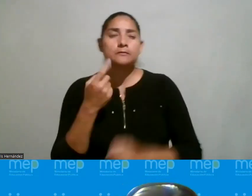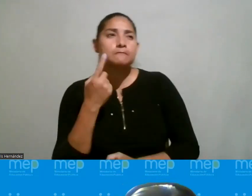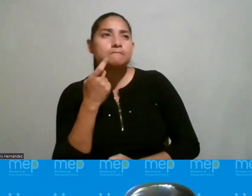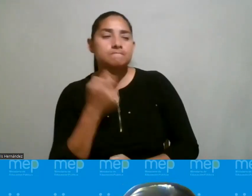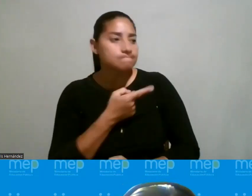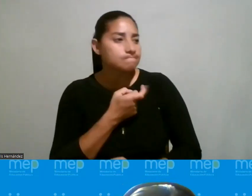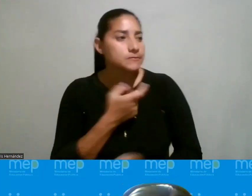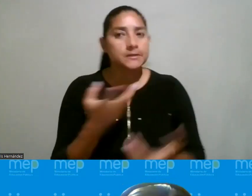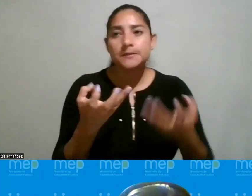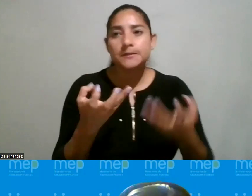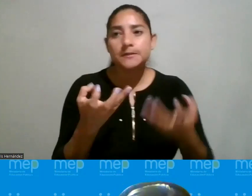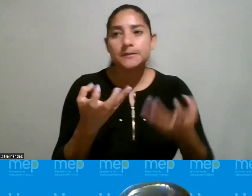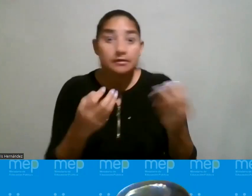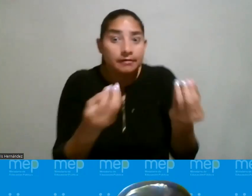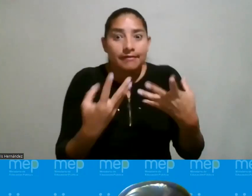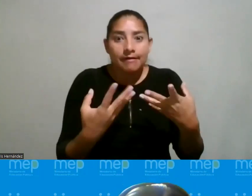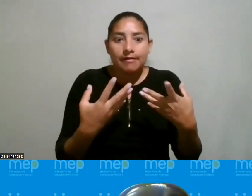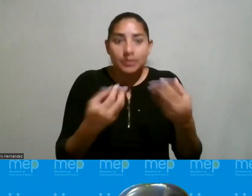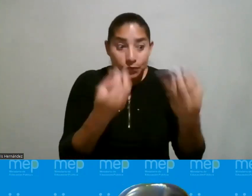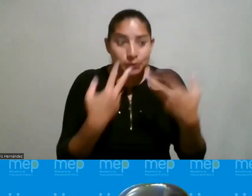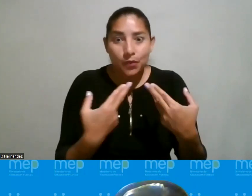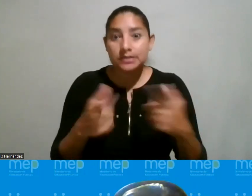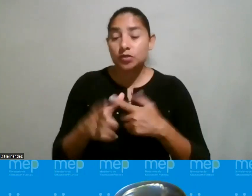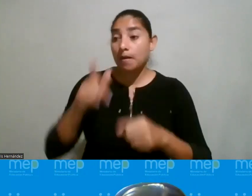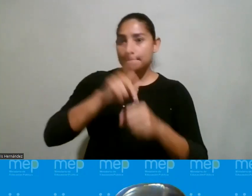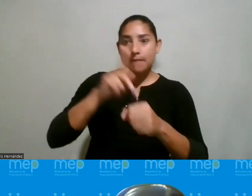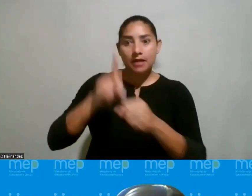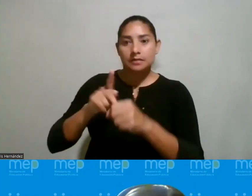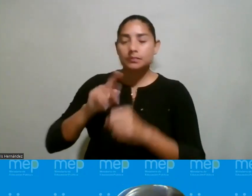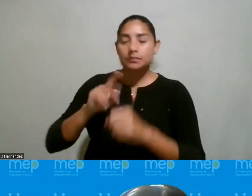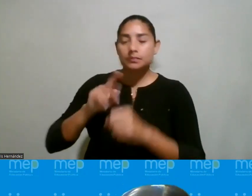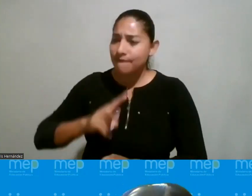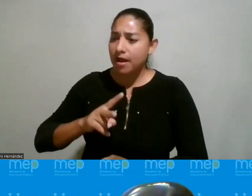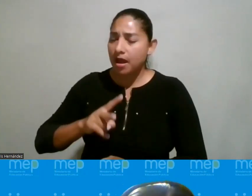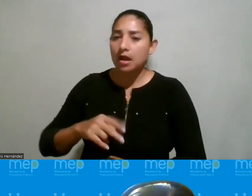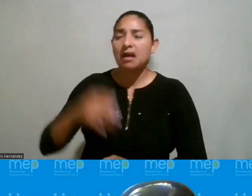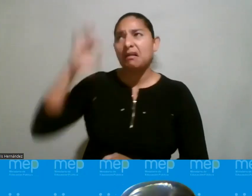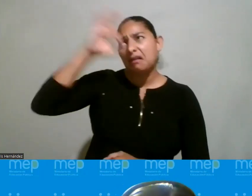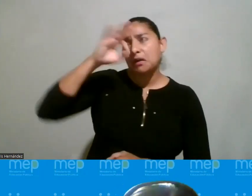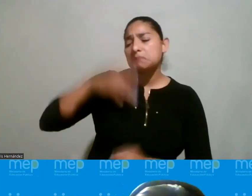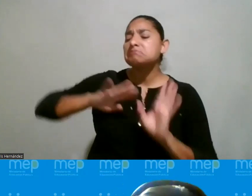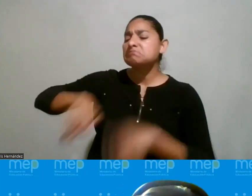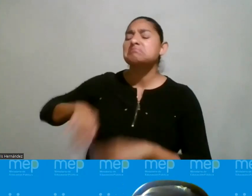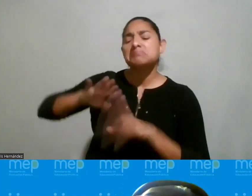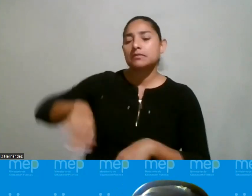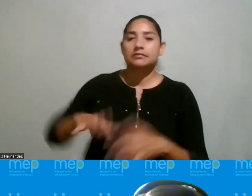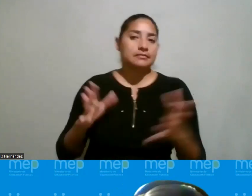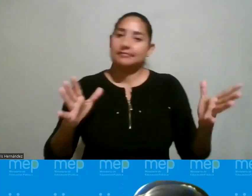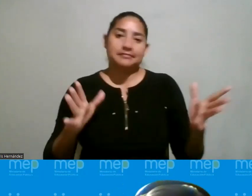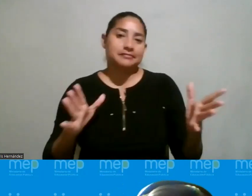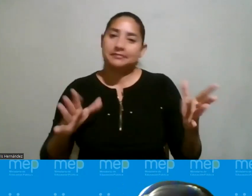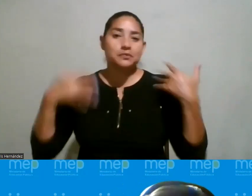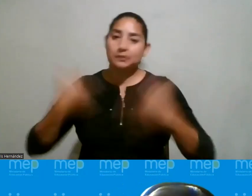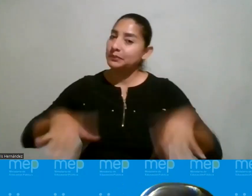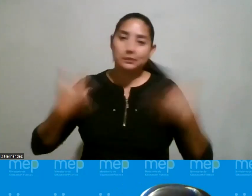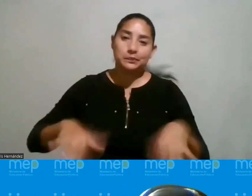poder darle, digamos, esa participación real, no dejar pasar esos momentos guau, digámoslo